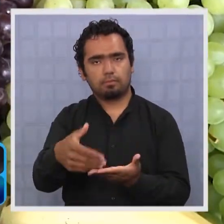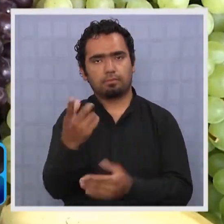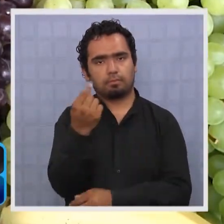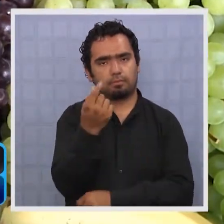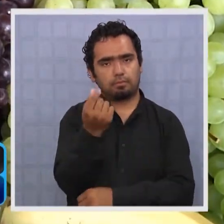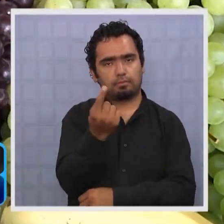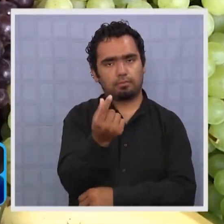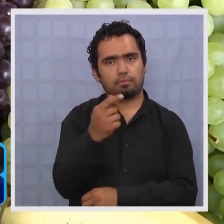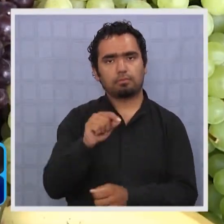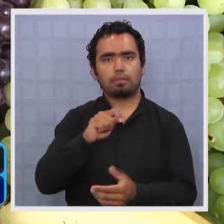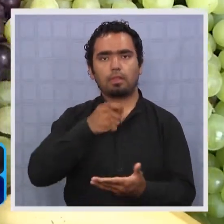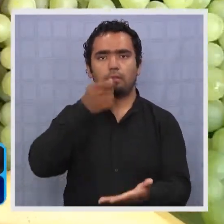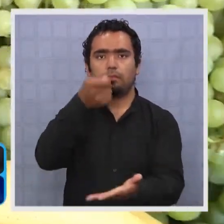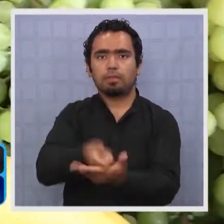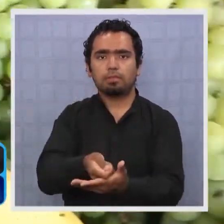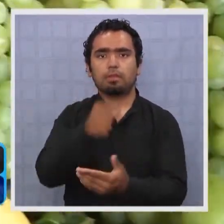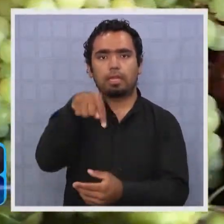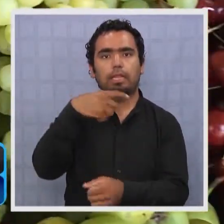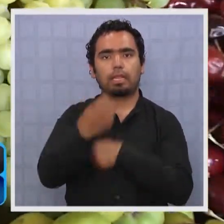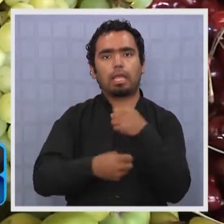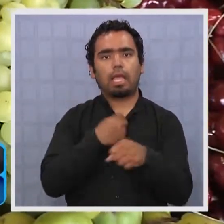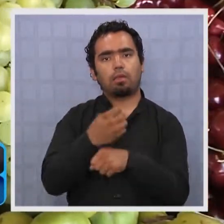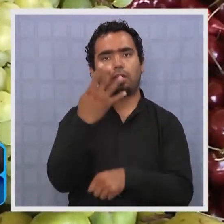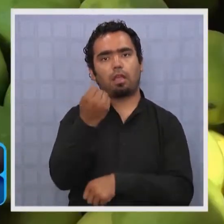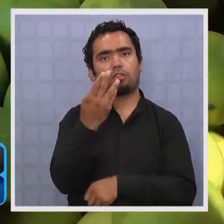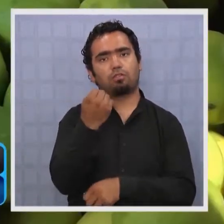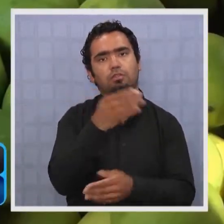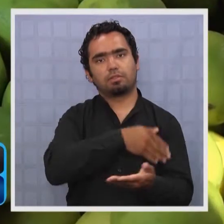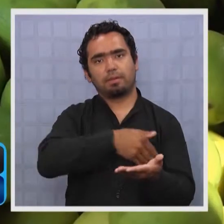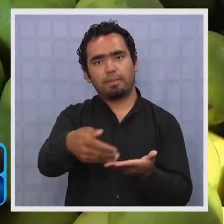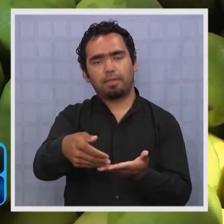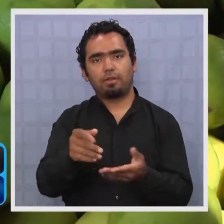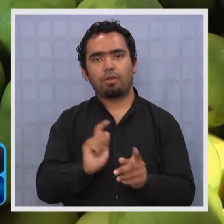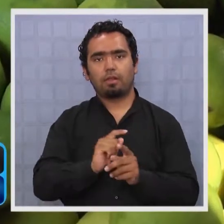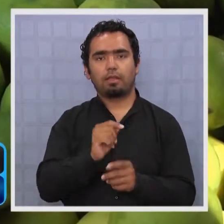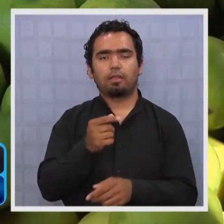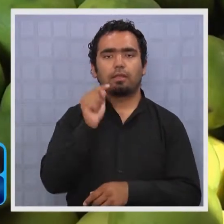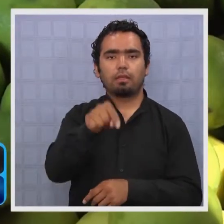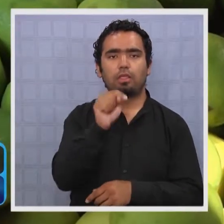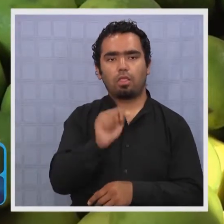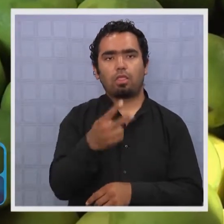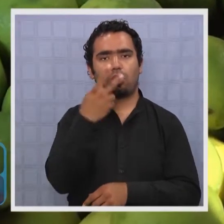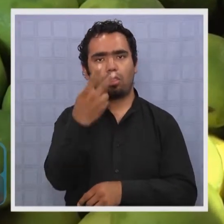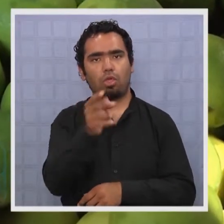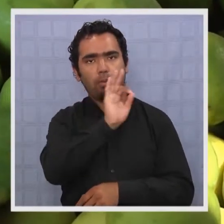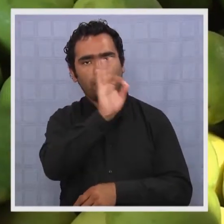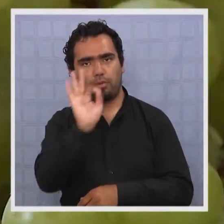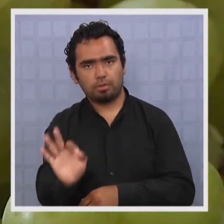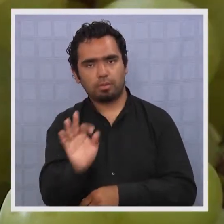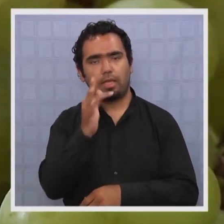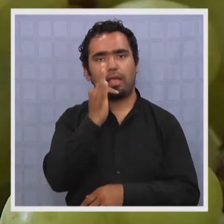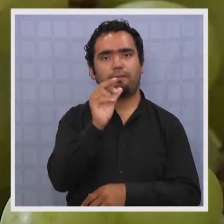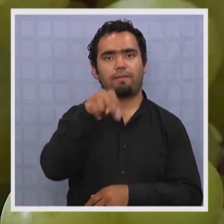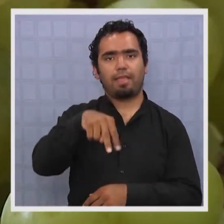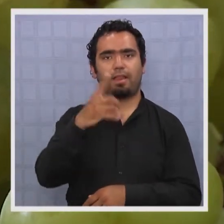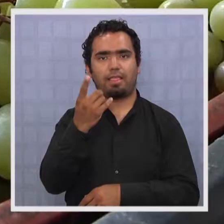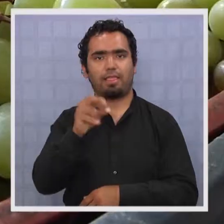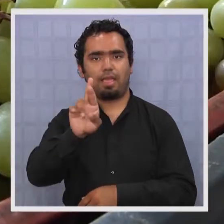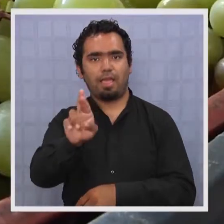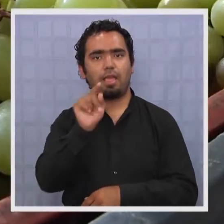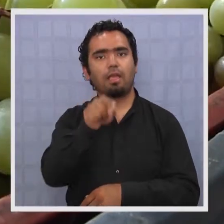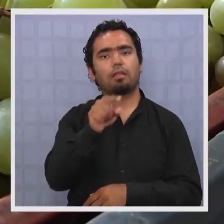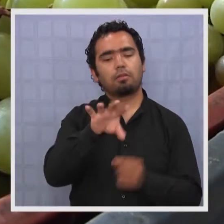pesos para su organización, la inversión este año llega a los 14 millones, cifra que se abultó con el 2% del